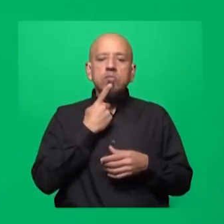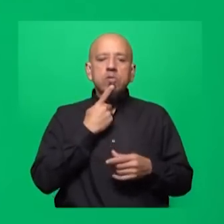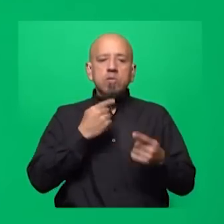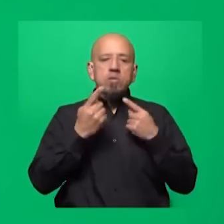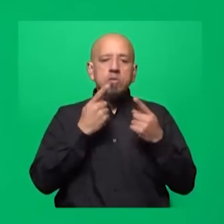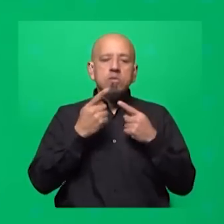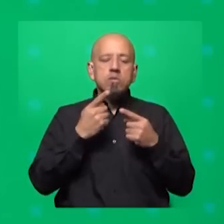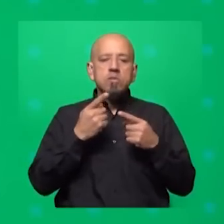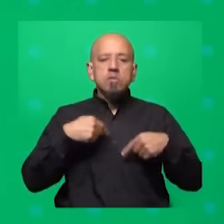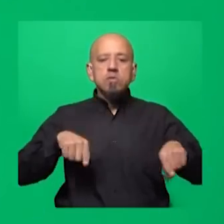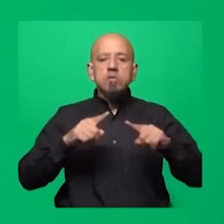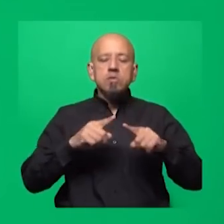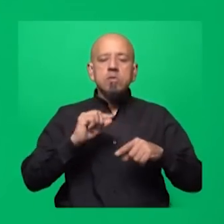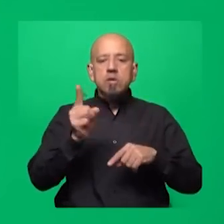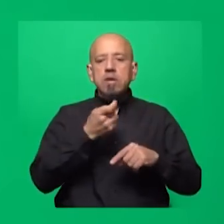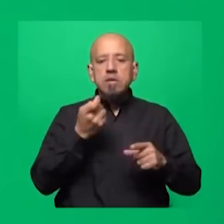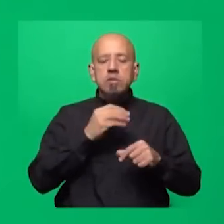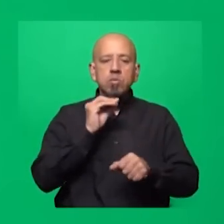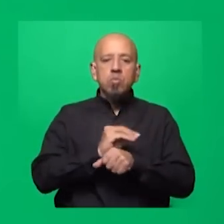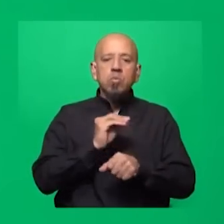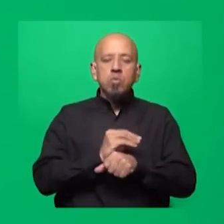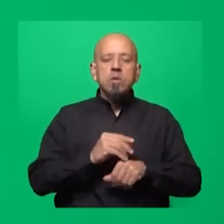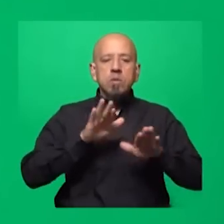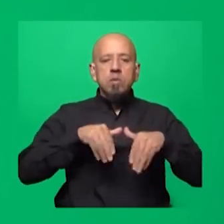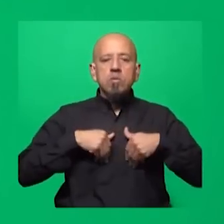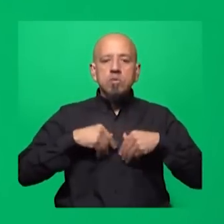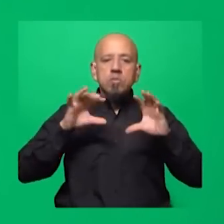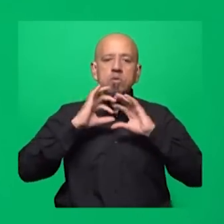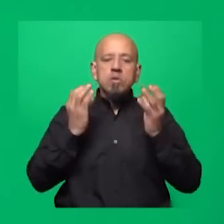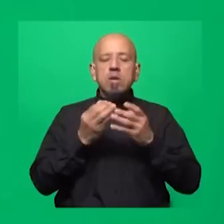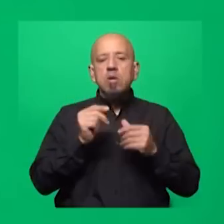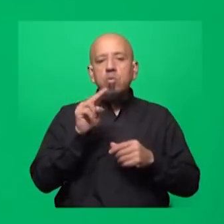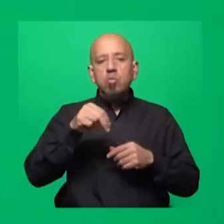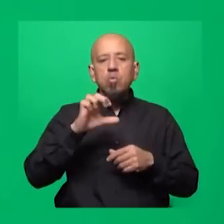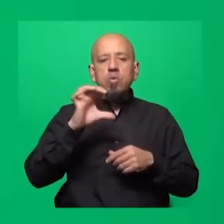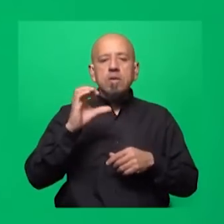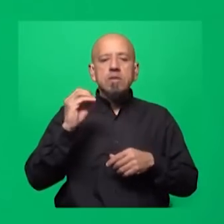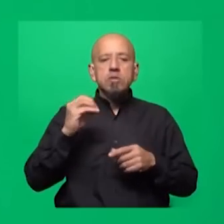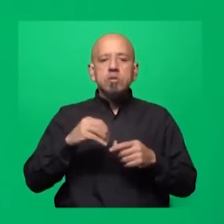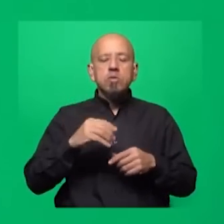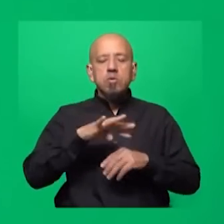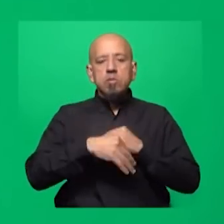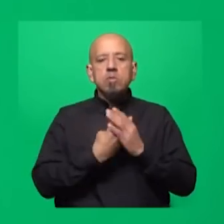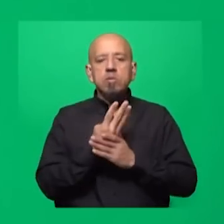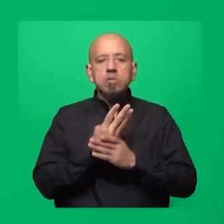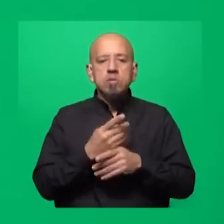el consultor y ex consejero de Cultura y Patrimonio Mundial de la UNESCO para el Mercosur, Joséán Fernández. Joséán, bienvenido, un